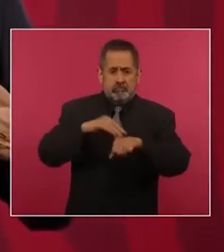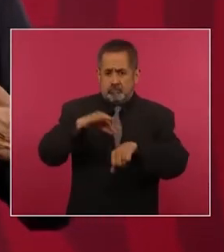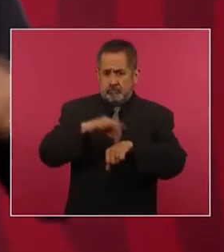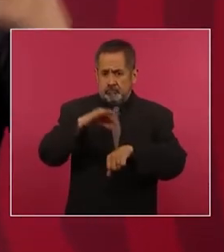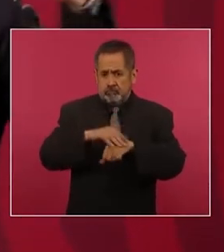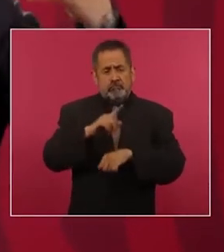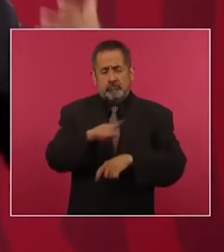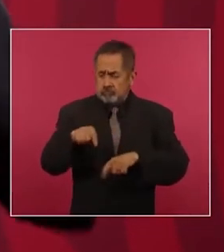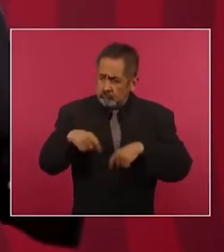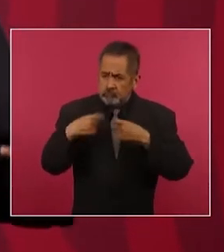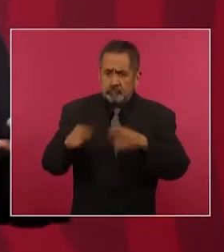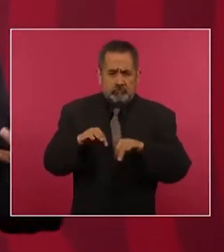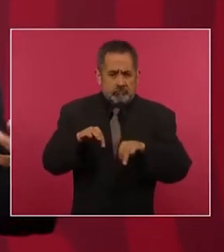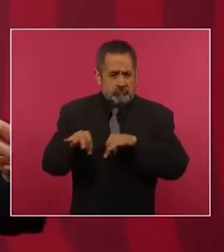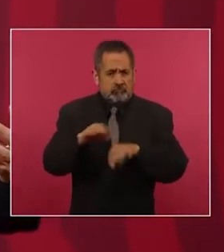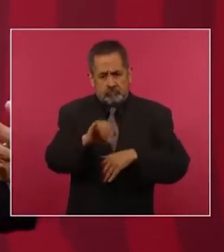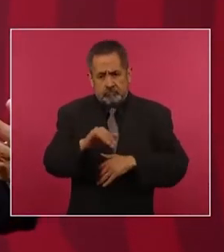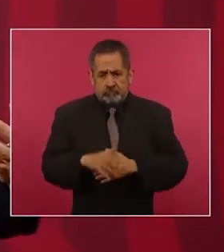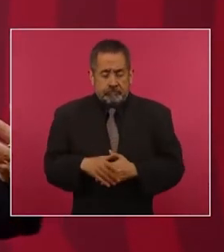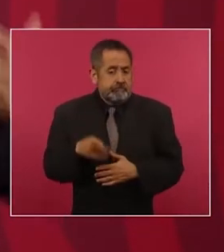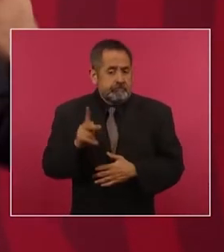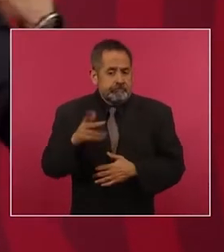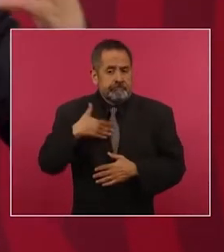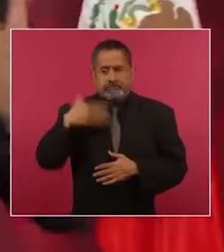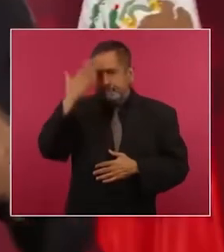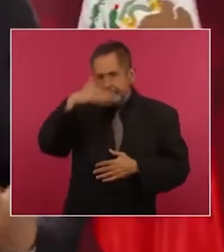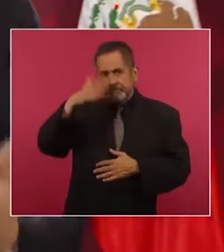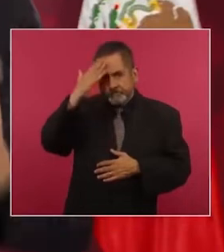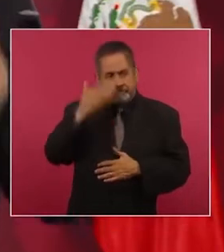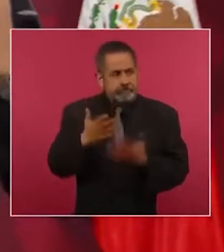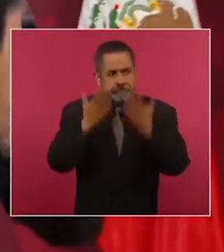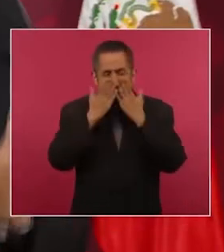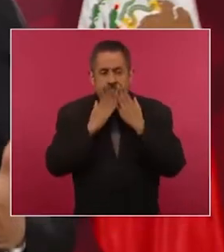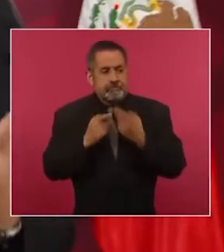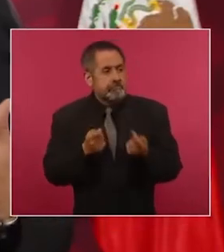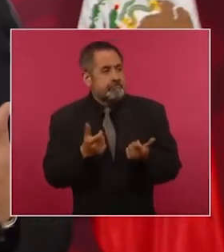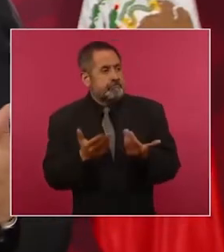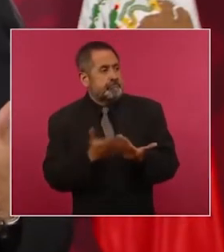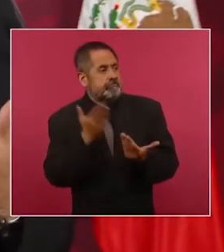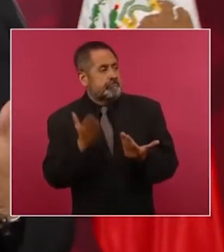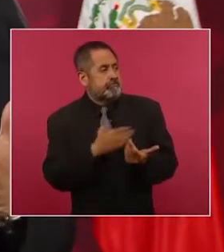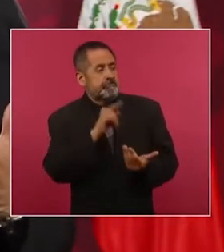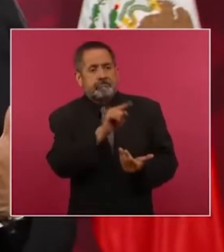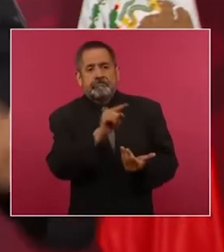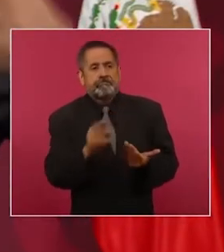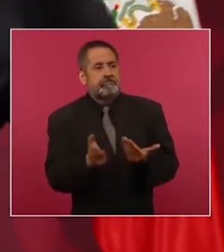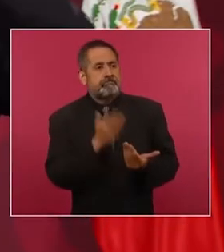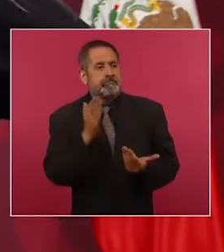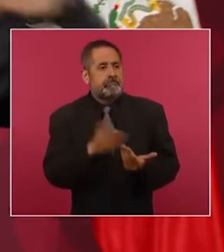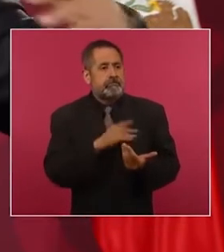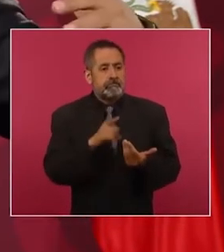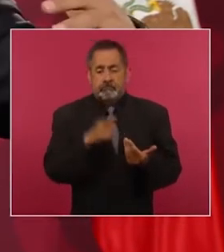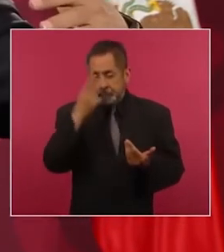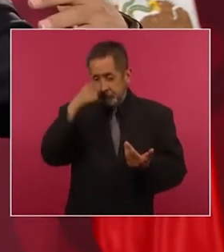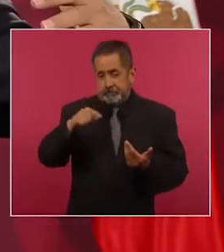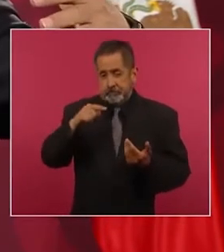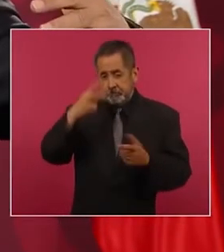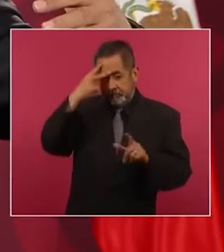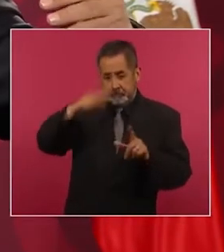Pero como ya sabemos que no vamos a tener para cubrir